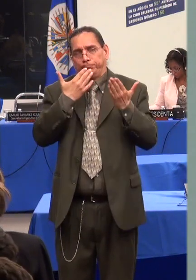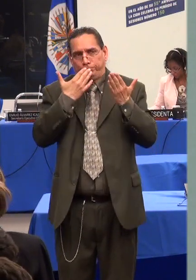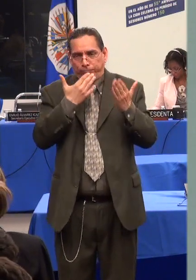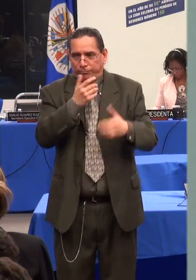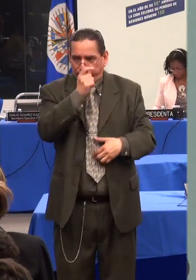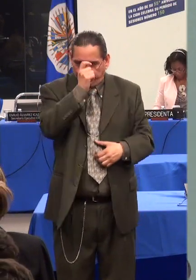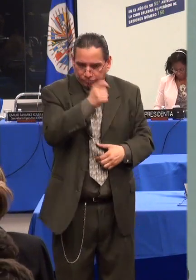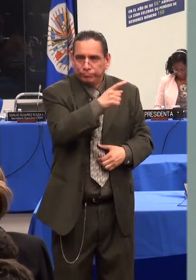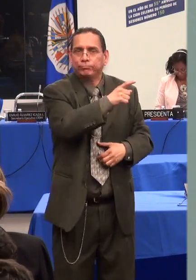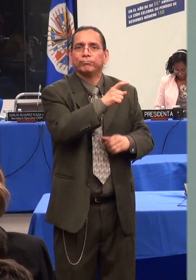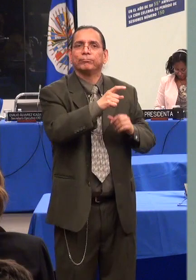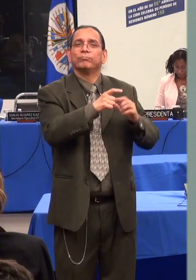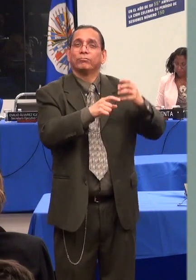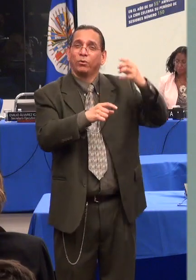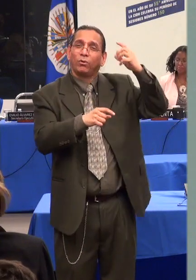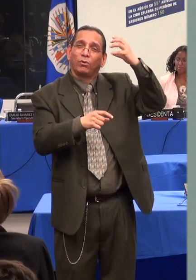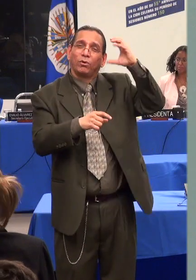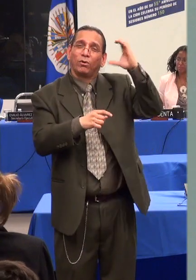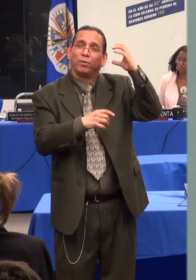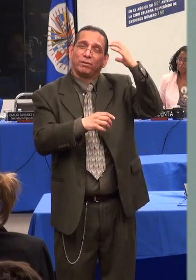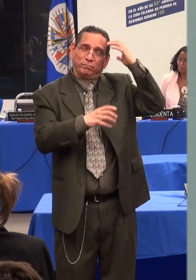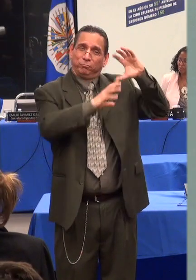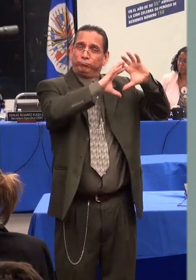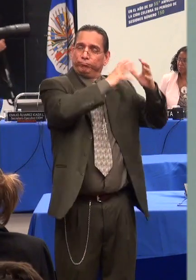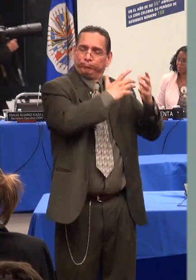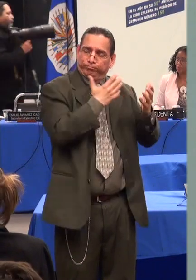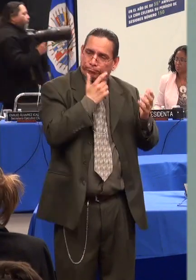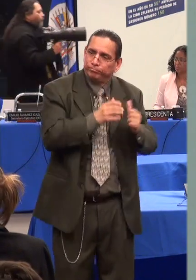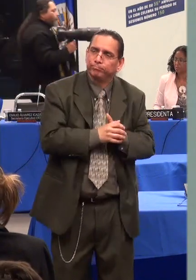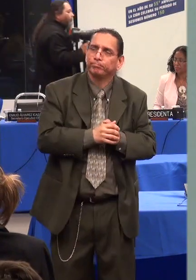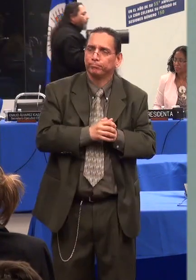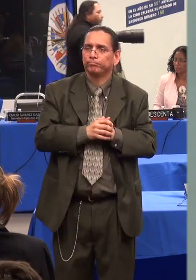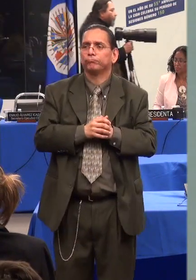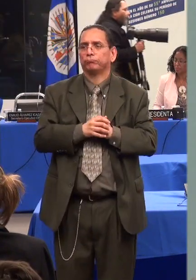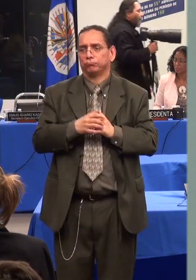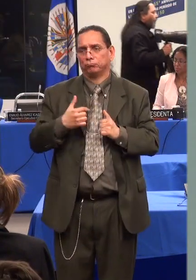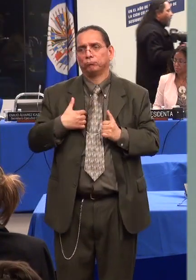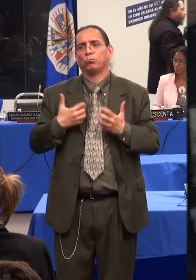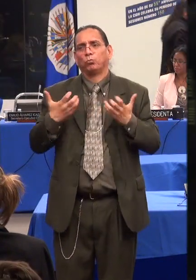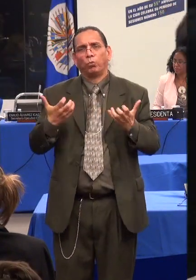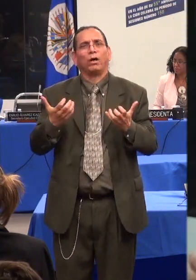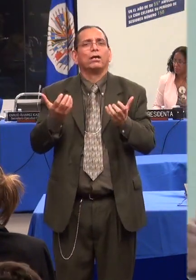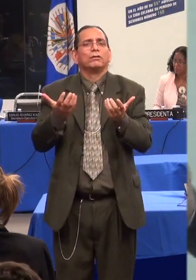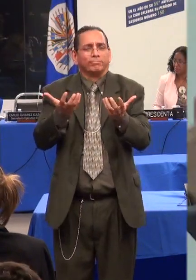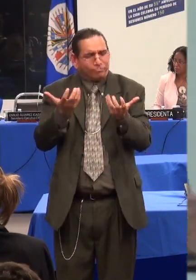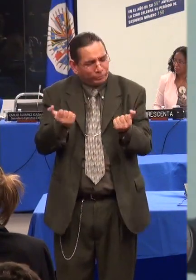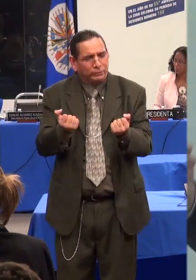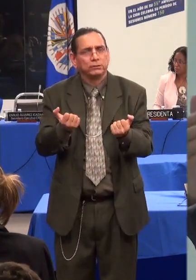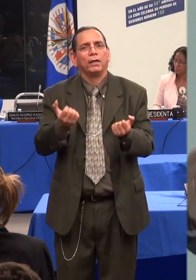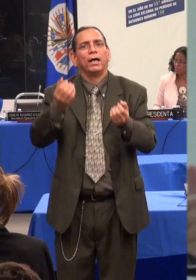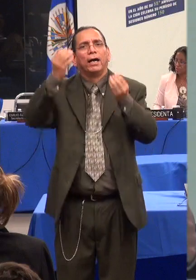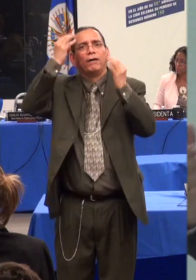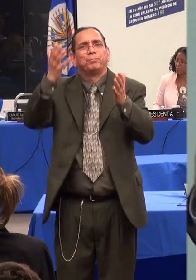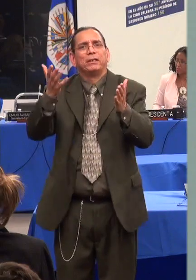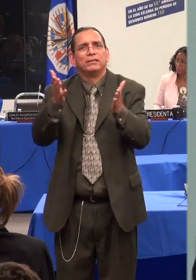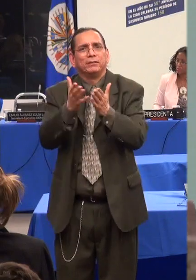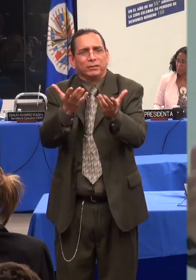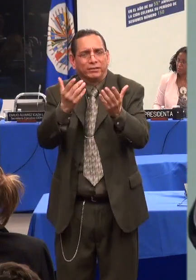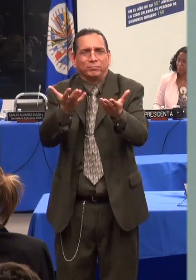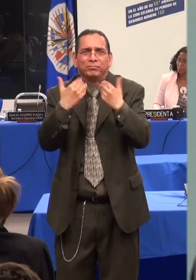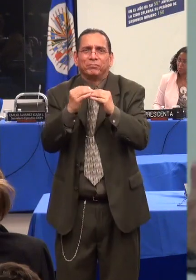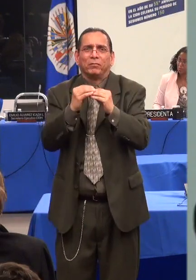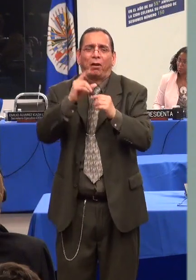un tema de la más alta preocupación y prioridad para la comisión y sería relevante